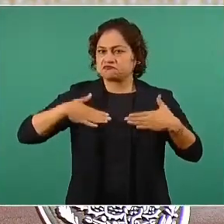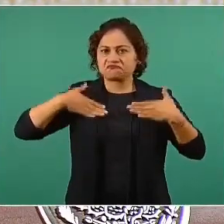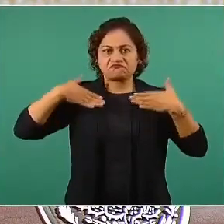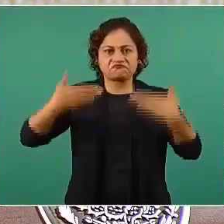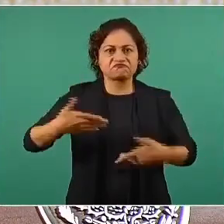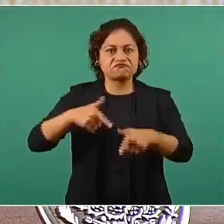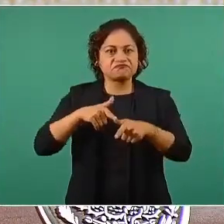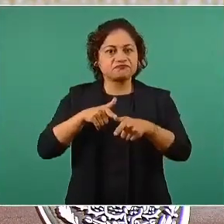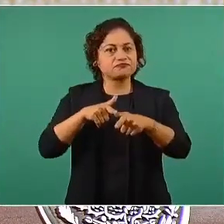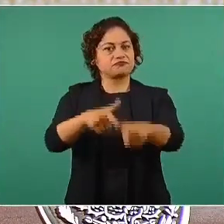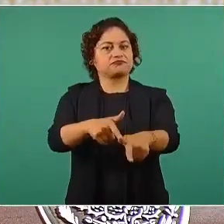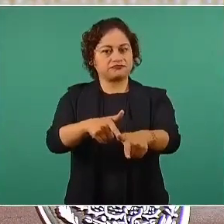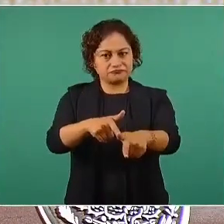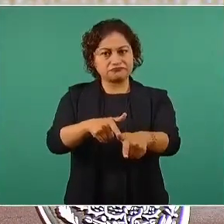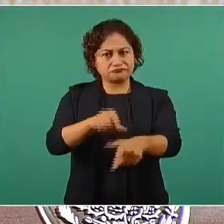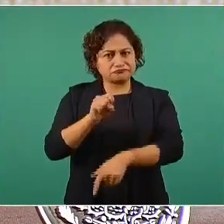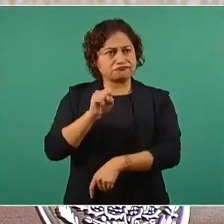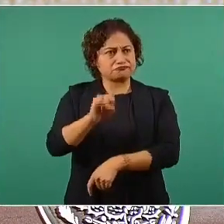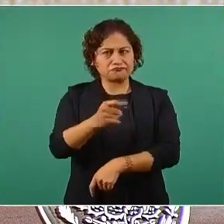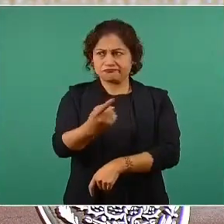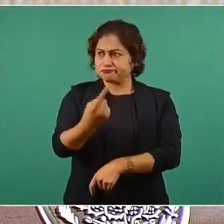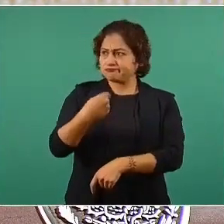nos sigue dando su confianza.